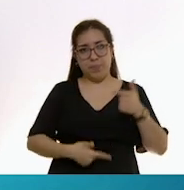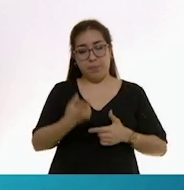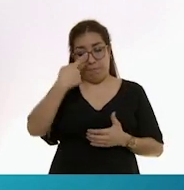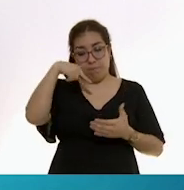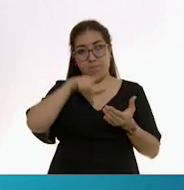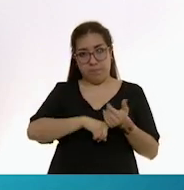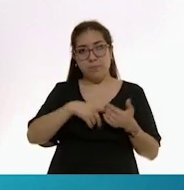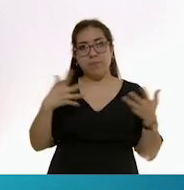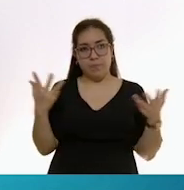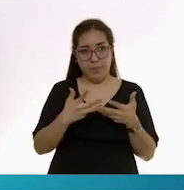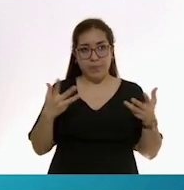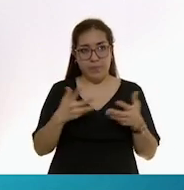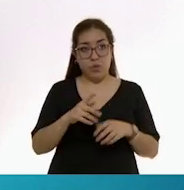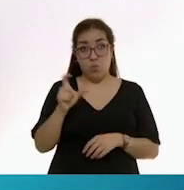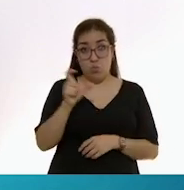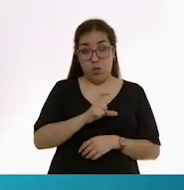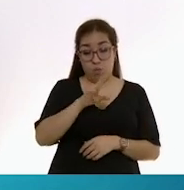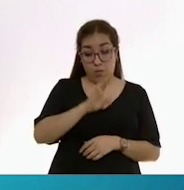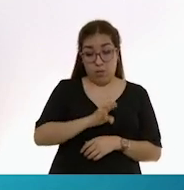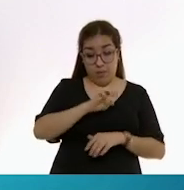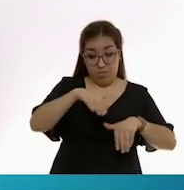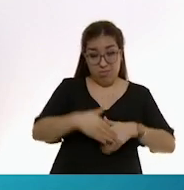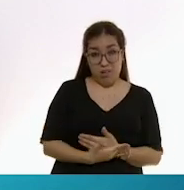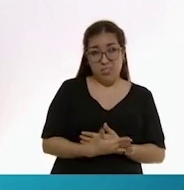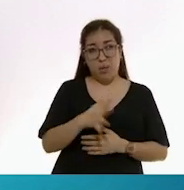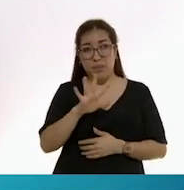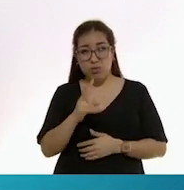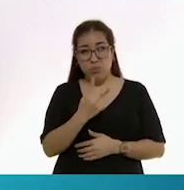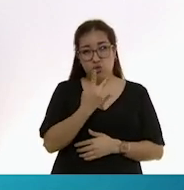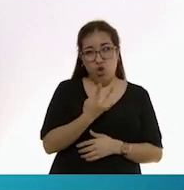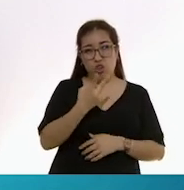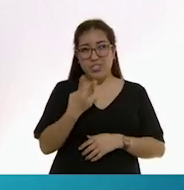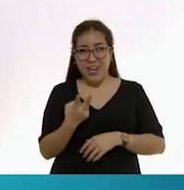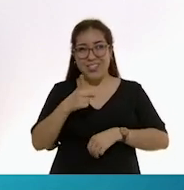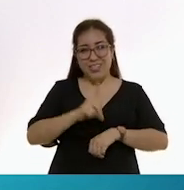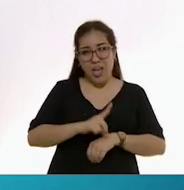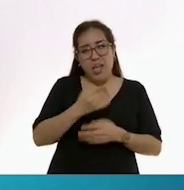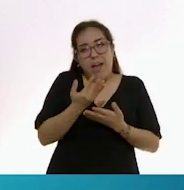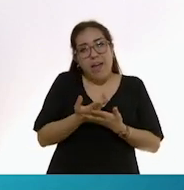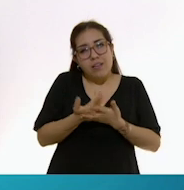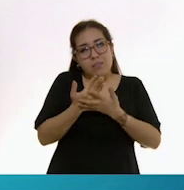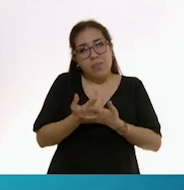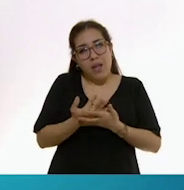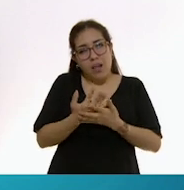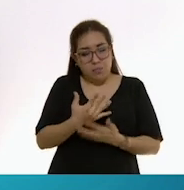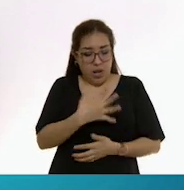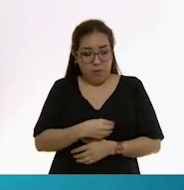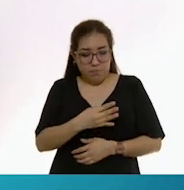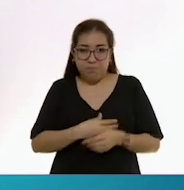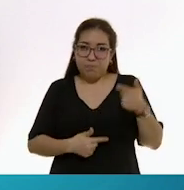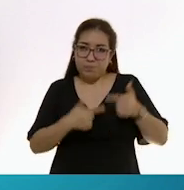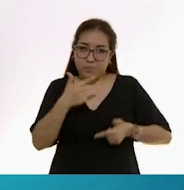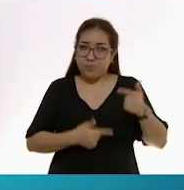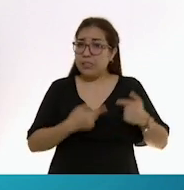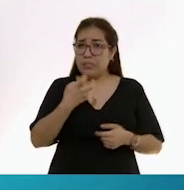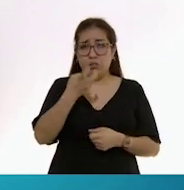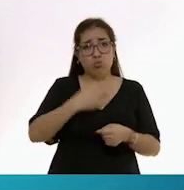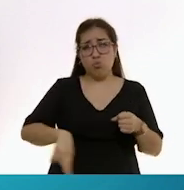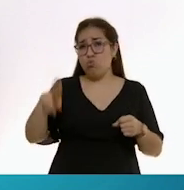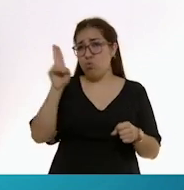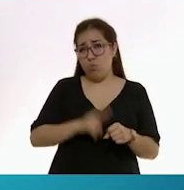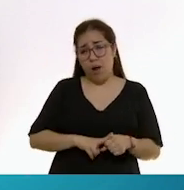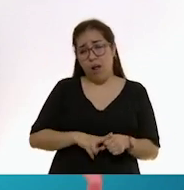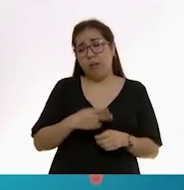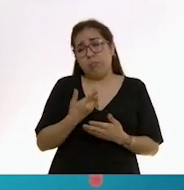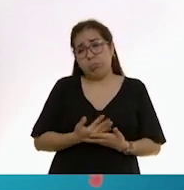del nacimiento del bebé, la leche puede tardar de dos a tres días en bajar, mayor cantidad de leche, lo que es normal y por lo